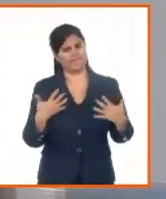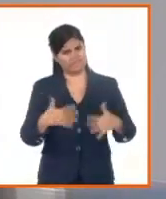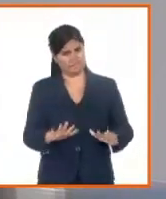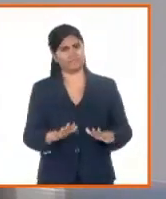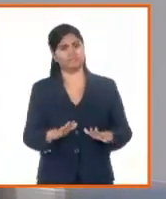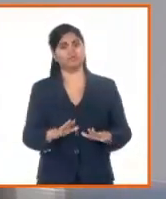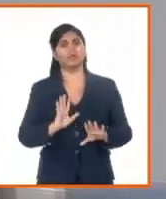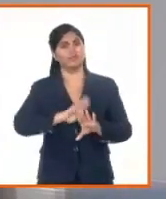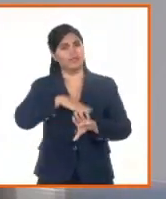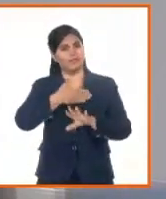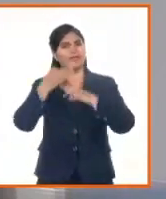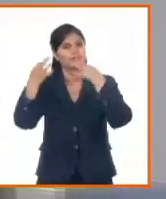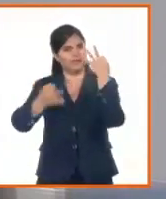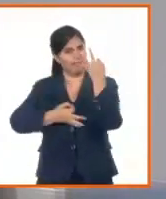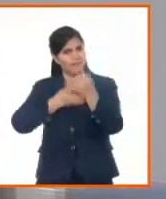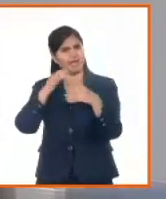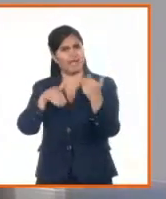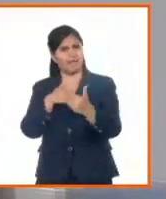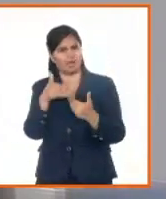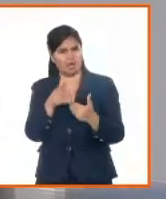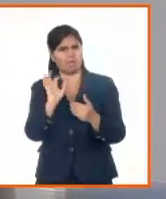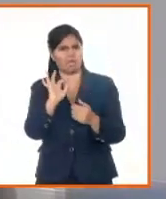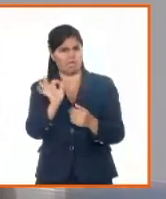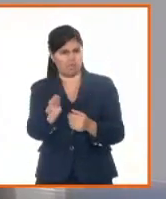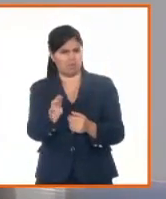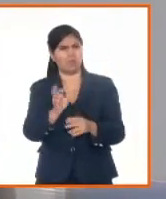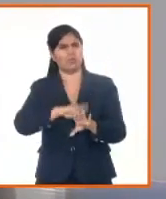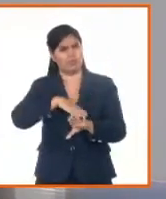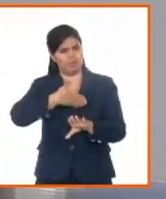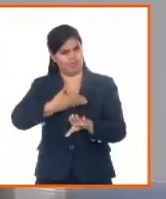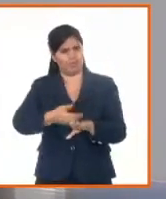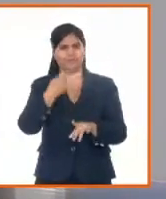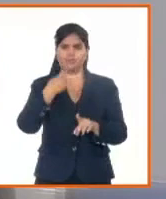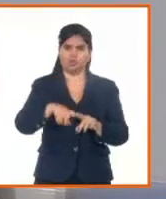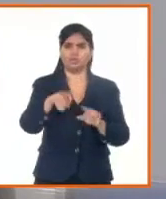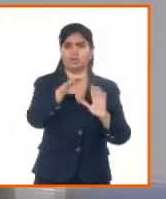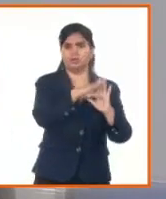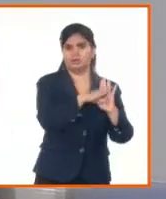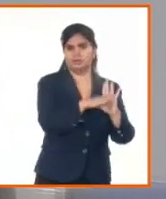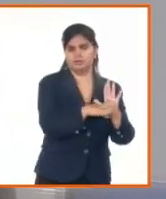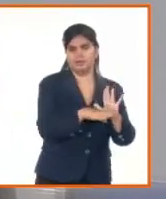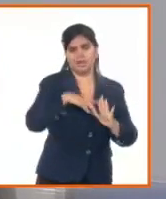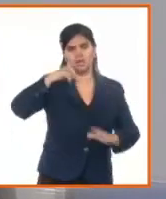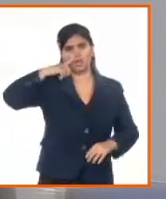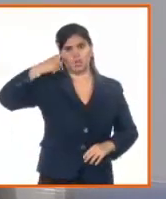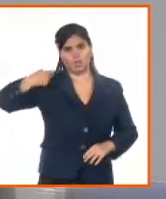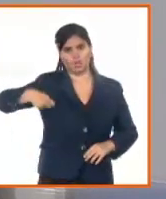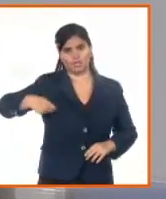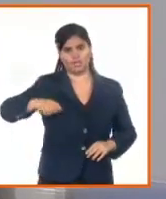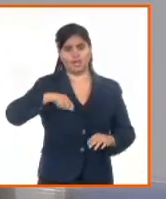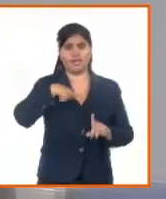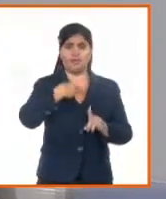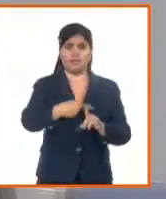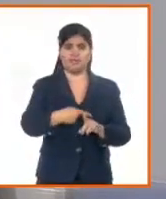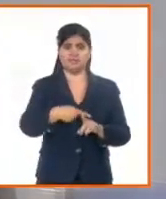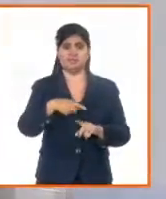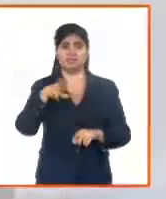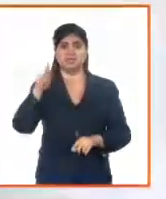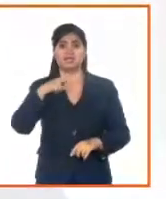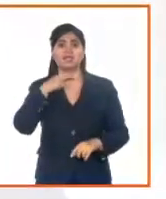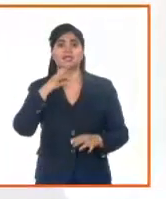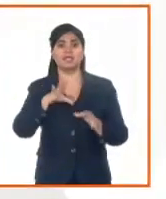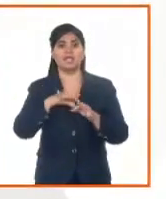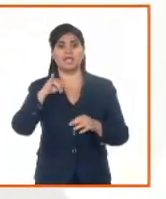las voy a mencionar después. Decirte que, bueno, estas actividades, tanto la notaría como la registral, son áreas